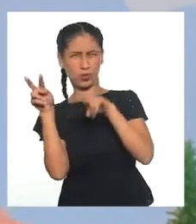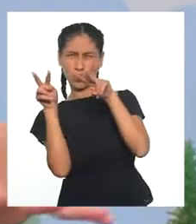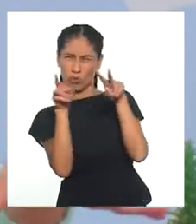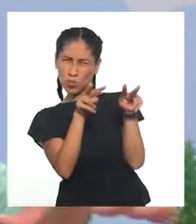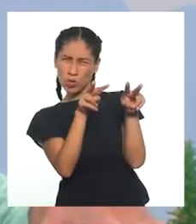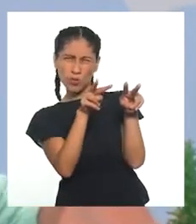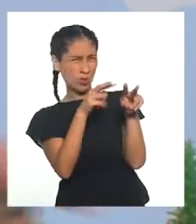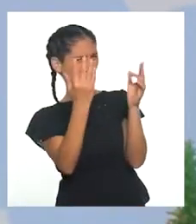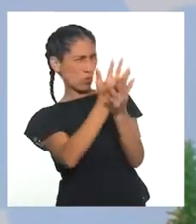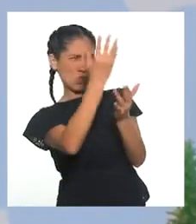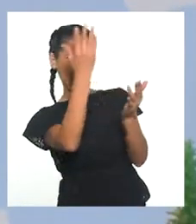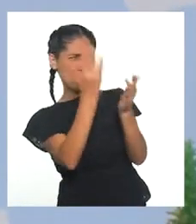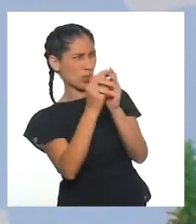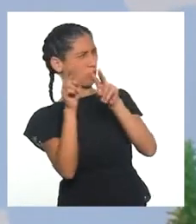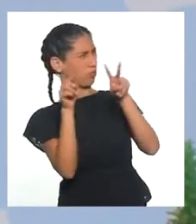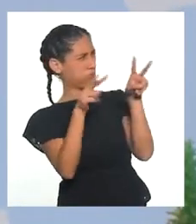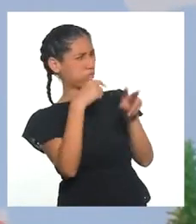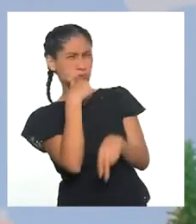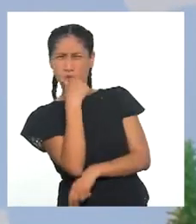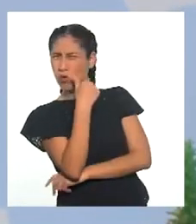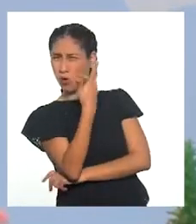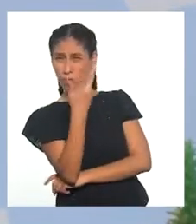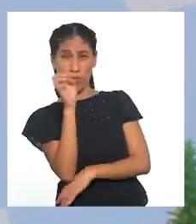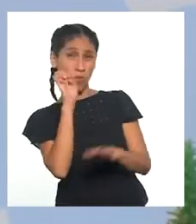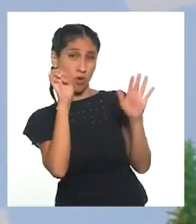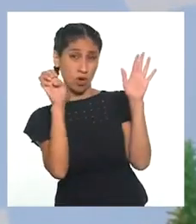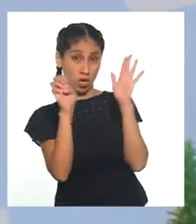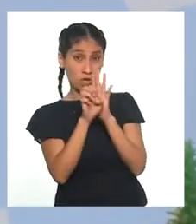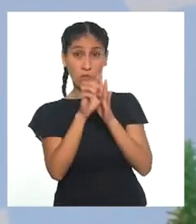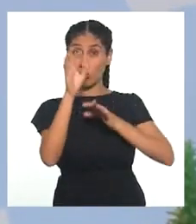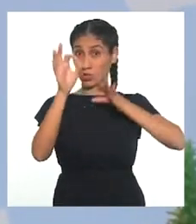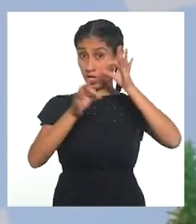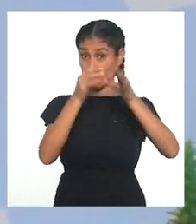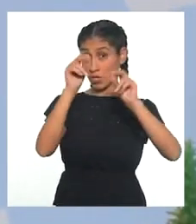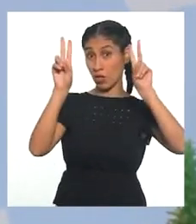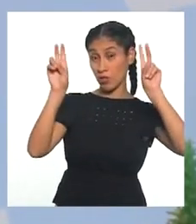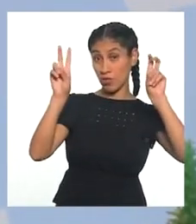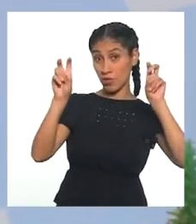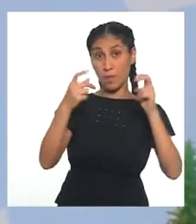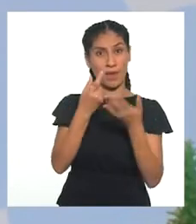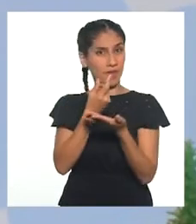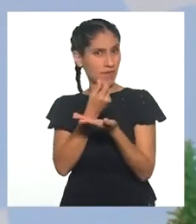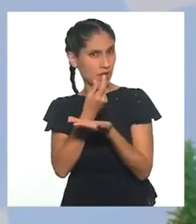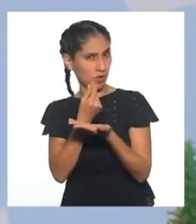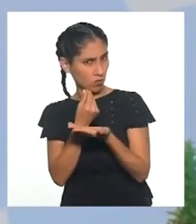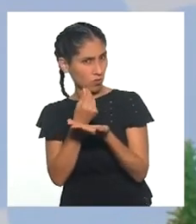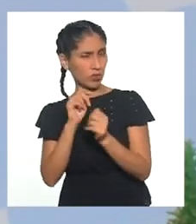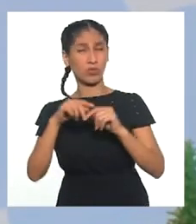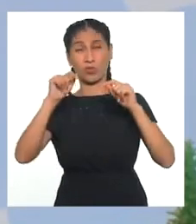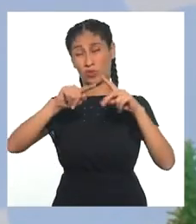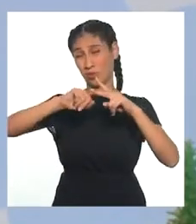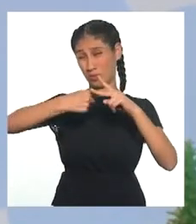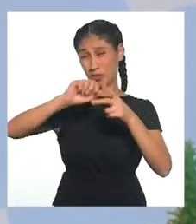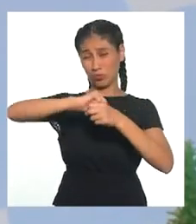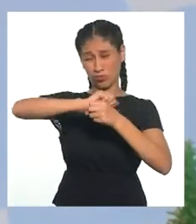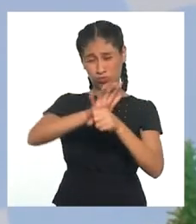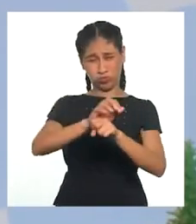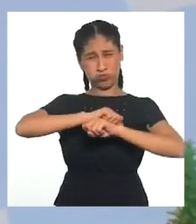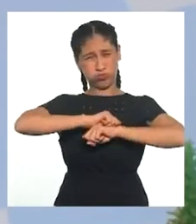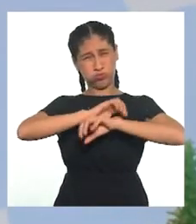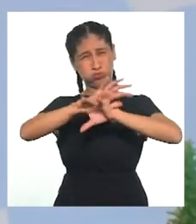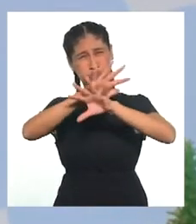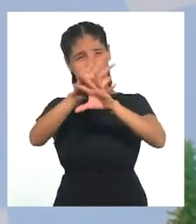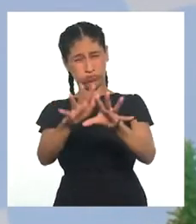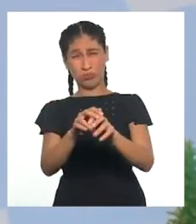alrededores. Hemos hablado de asuntos públicos y temas económicos. La pandemia de la COVID-19 ha